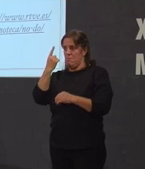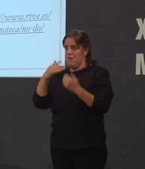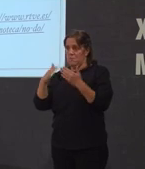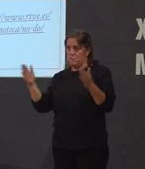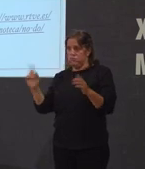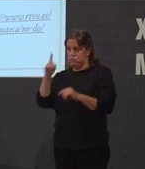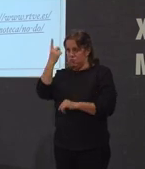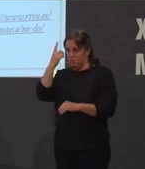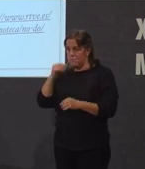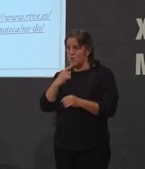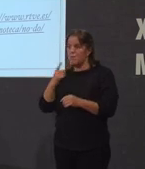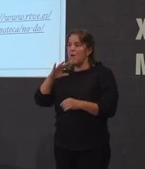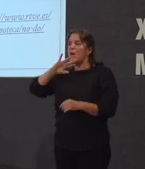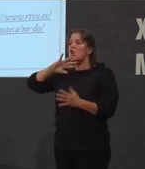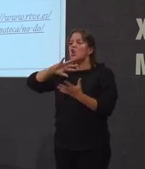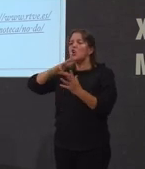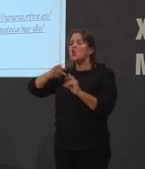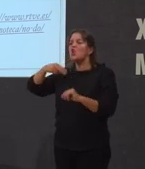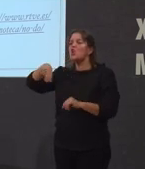e o último